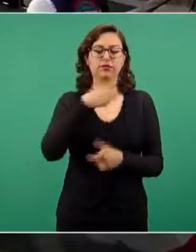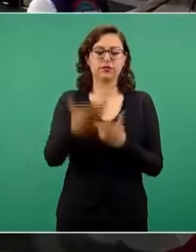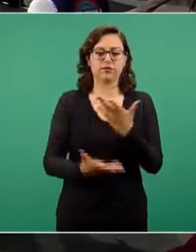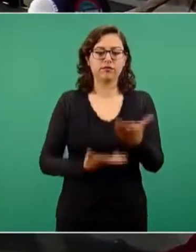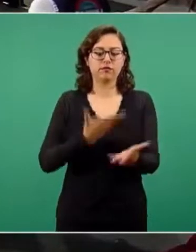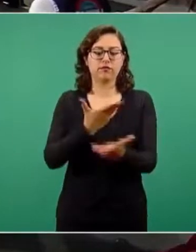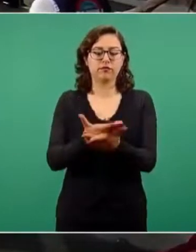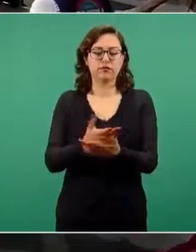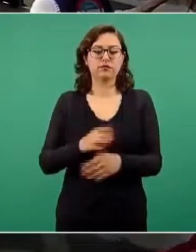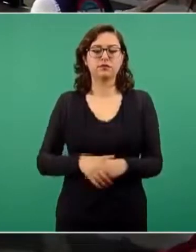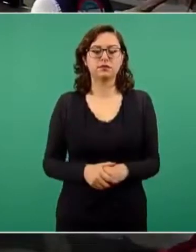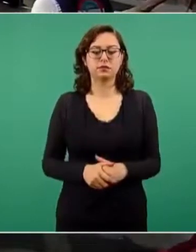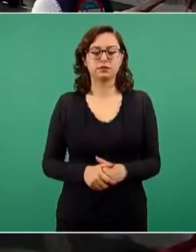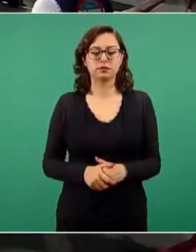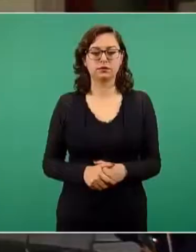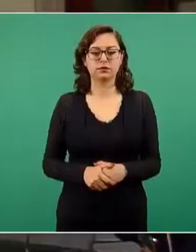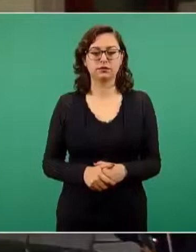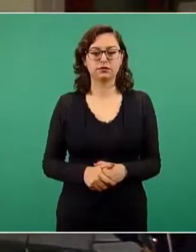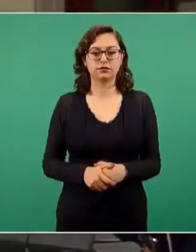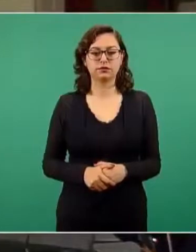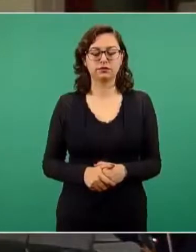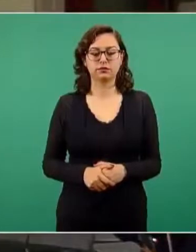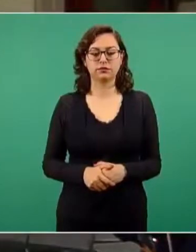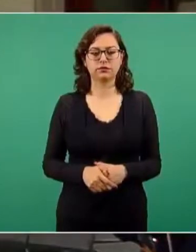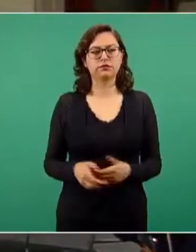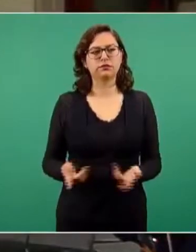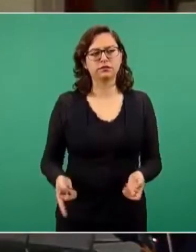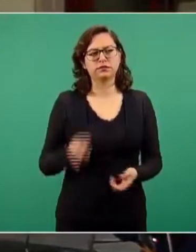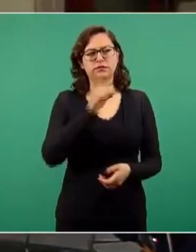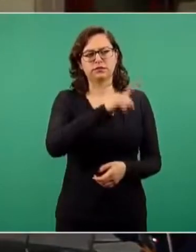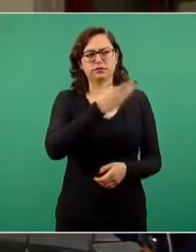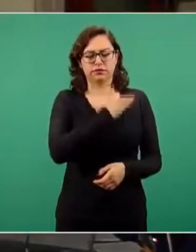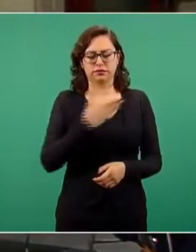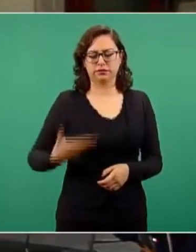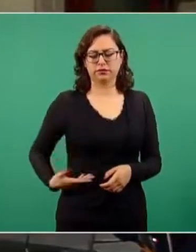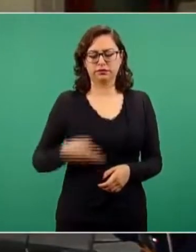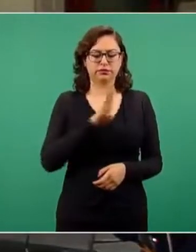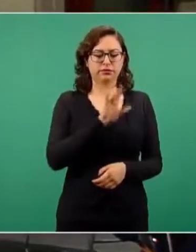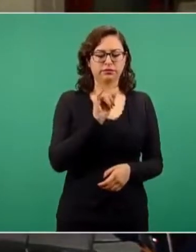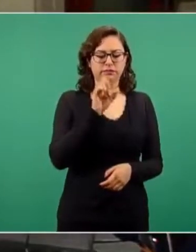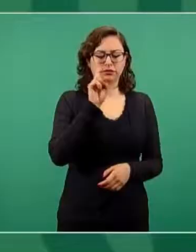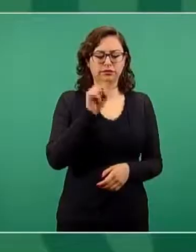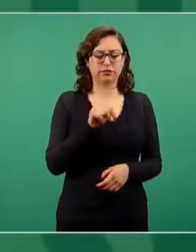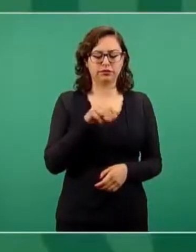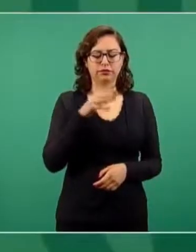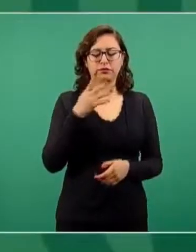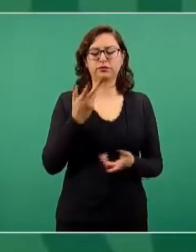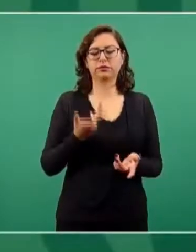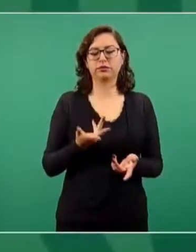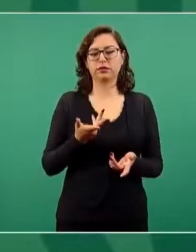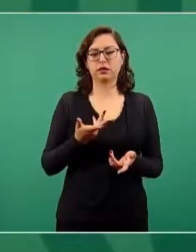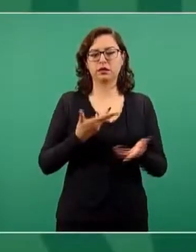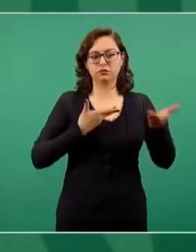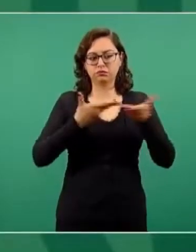¿Diría que hay una mejor relación con la administración de Joe Biden respecto a la administración de Donald Trump? Es igual.